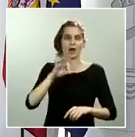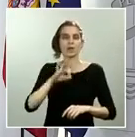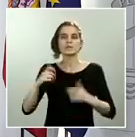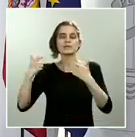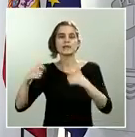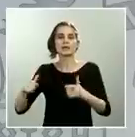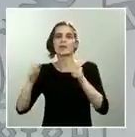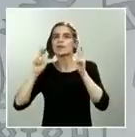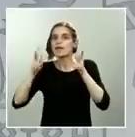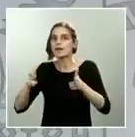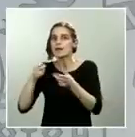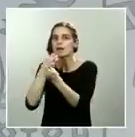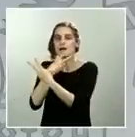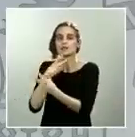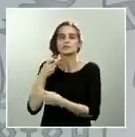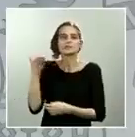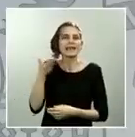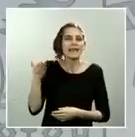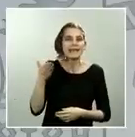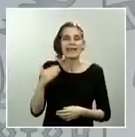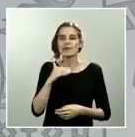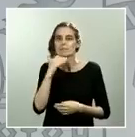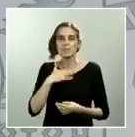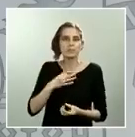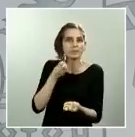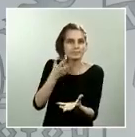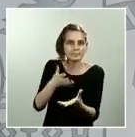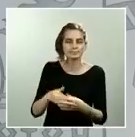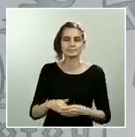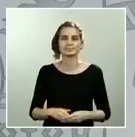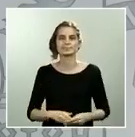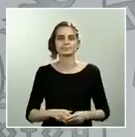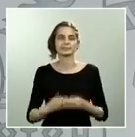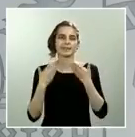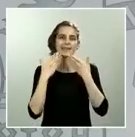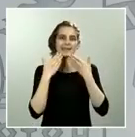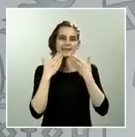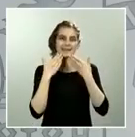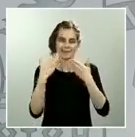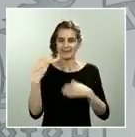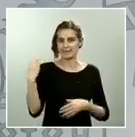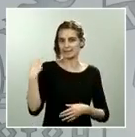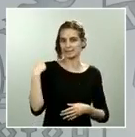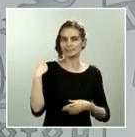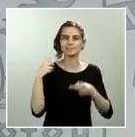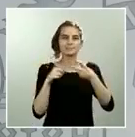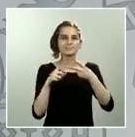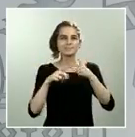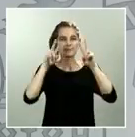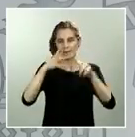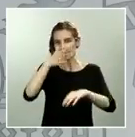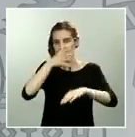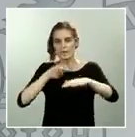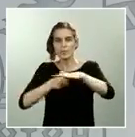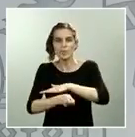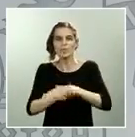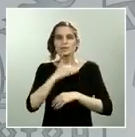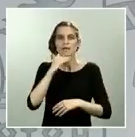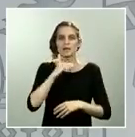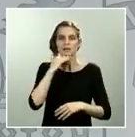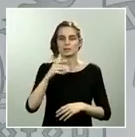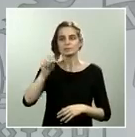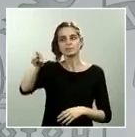tu pregunta sobre las denuncias que se hayan podido formular donde algún ciudadano siempre en situaciones puntuales